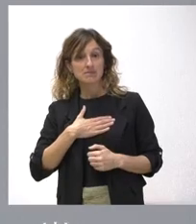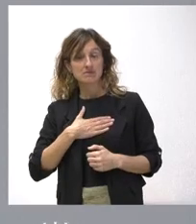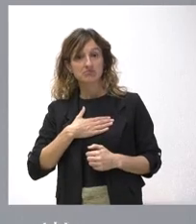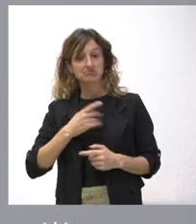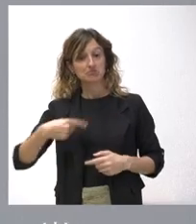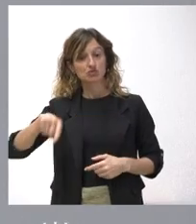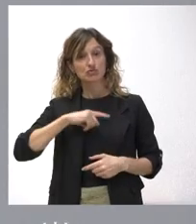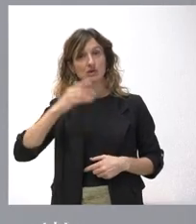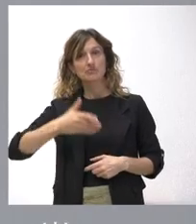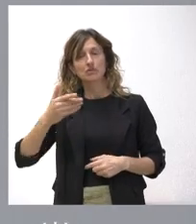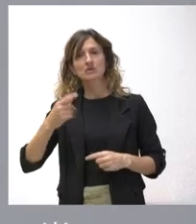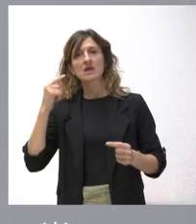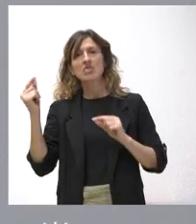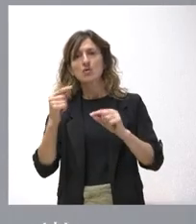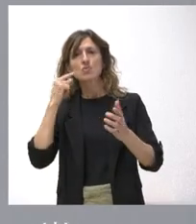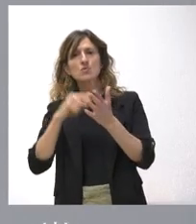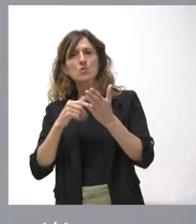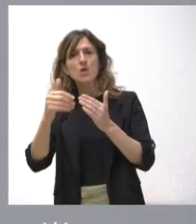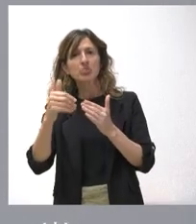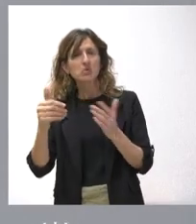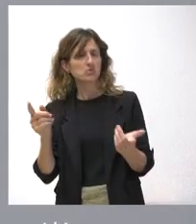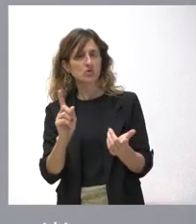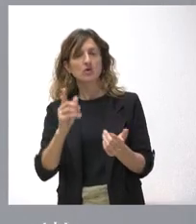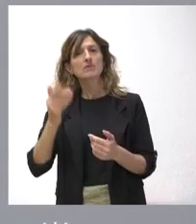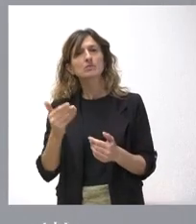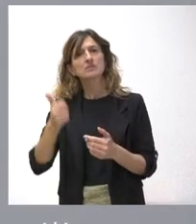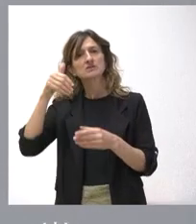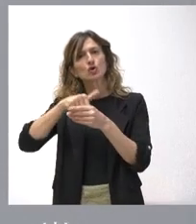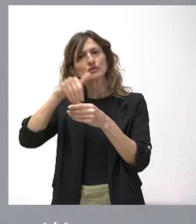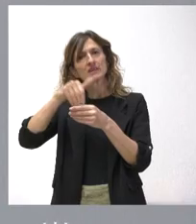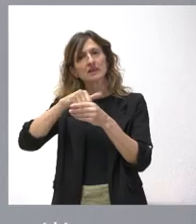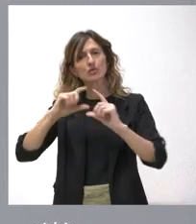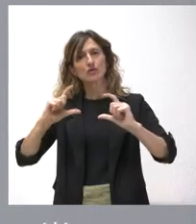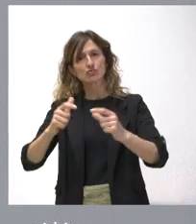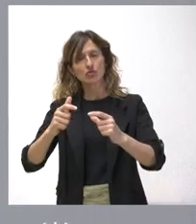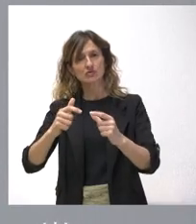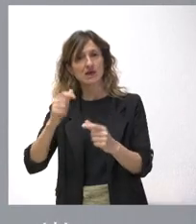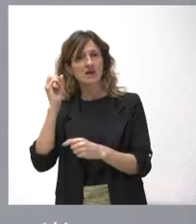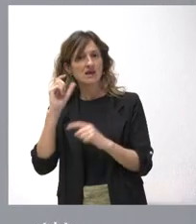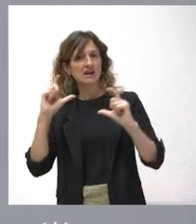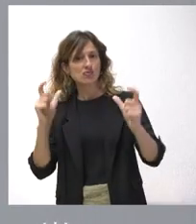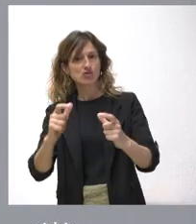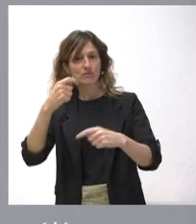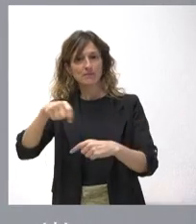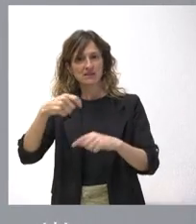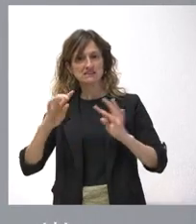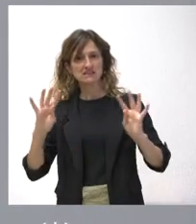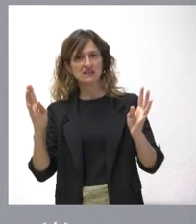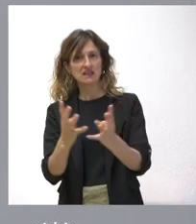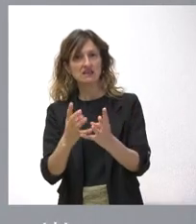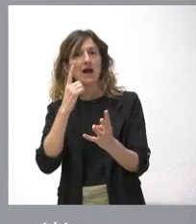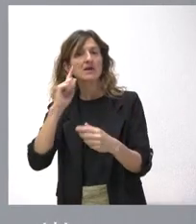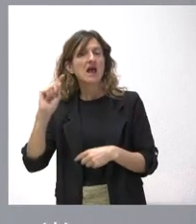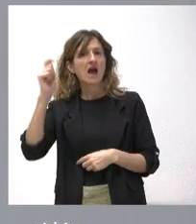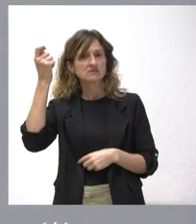que discutir sobre la fecha, discutir sobre el contenido de la reunión de la conferencia de presidentes y procurar que la conferencia de presidentes sea un éxito